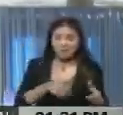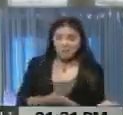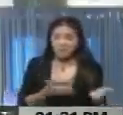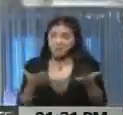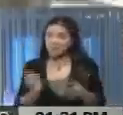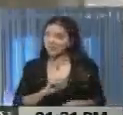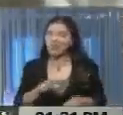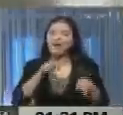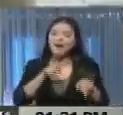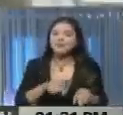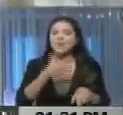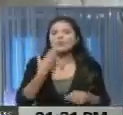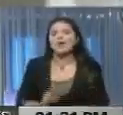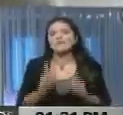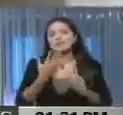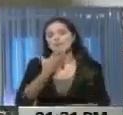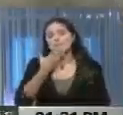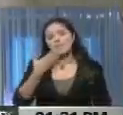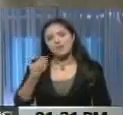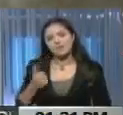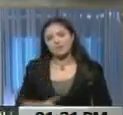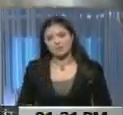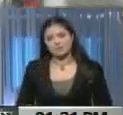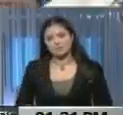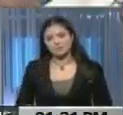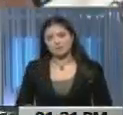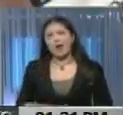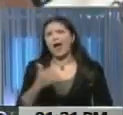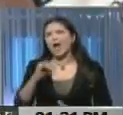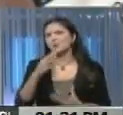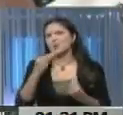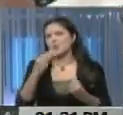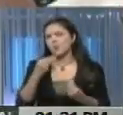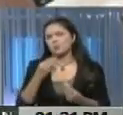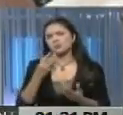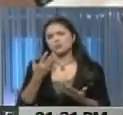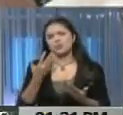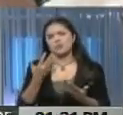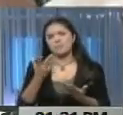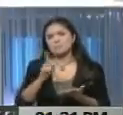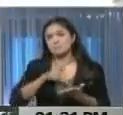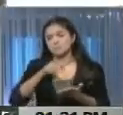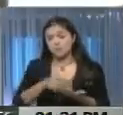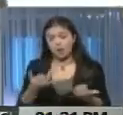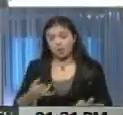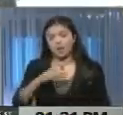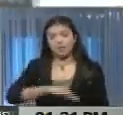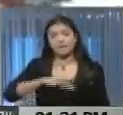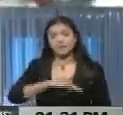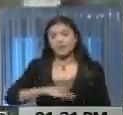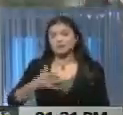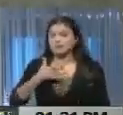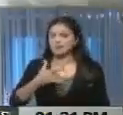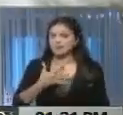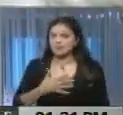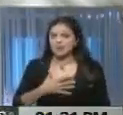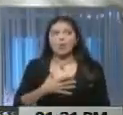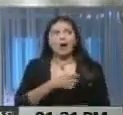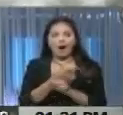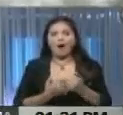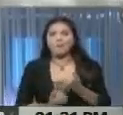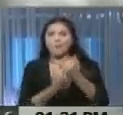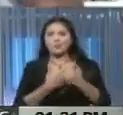Ellos merecen una vida mejor. Tenemos mucha prosperidad con esta misión. Sentimos ya que tenemos un apoyo.